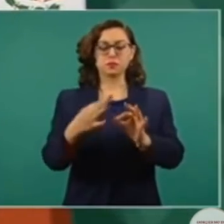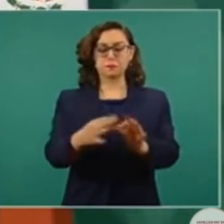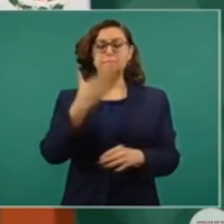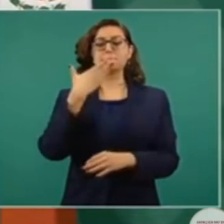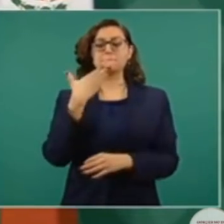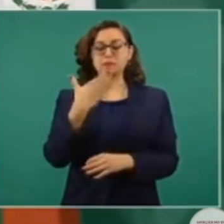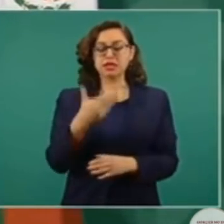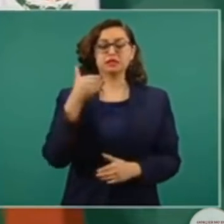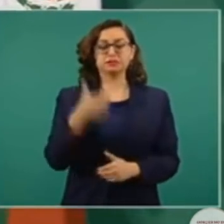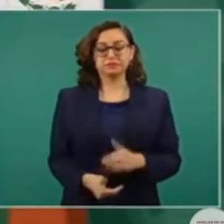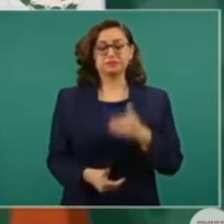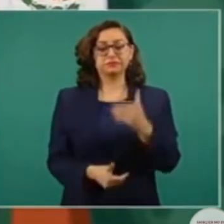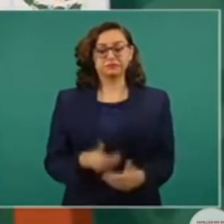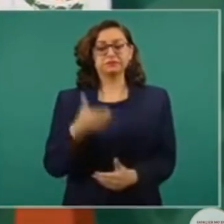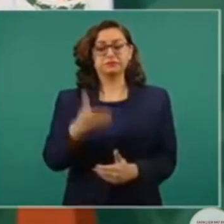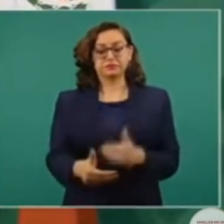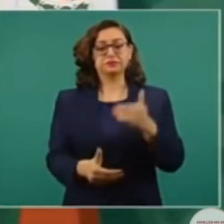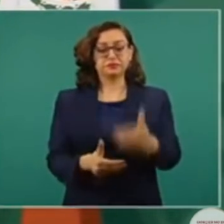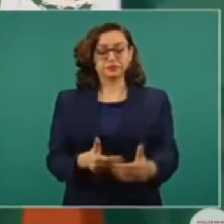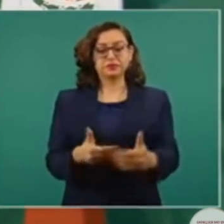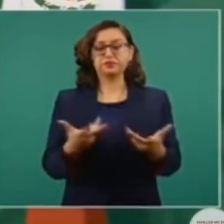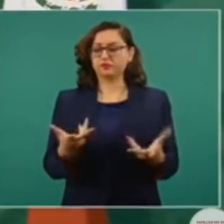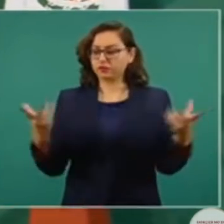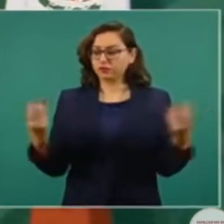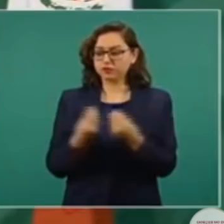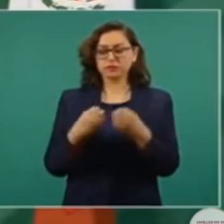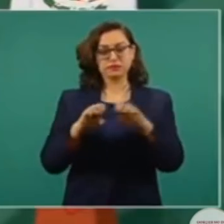avanzando como equipo